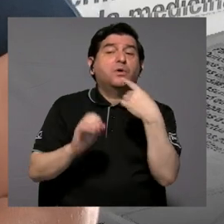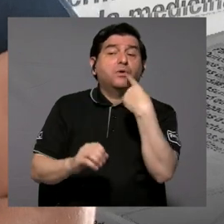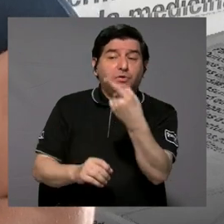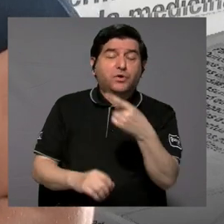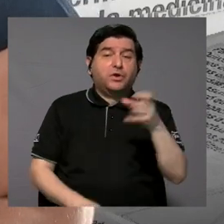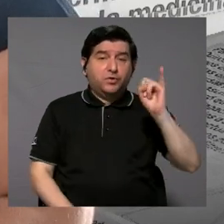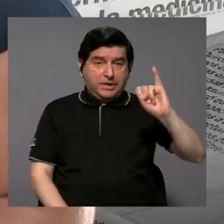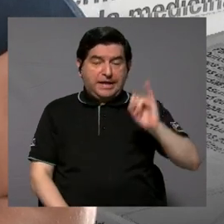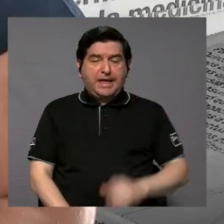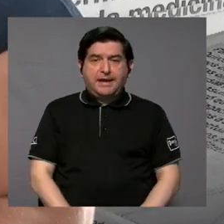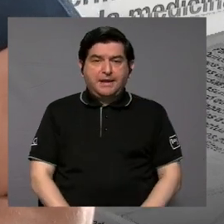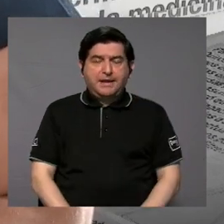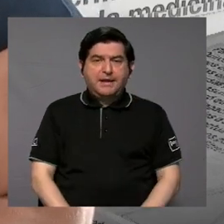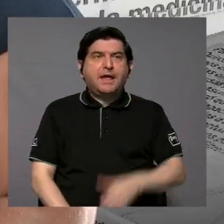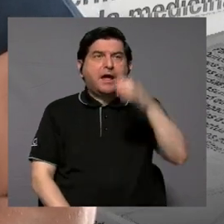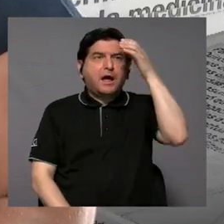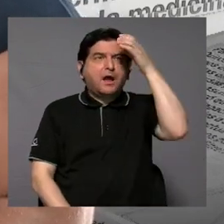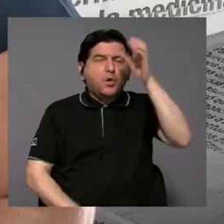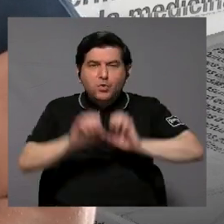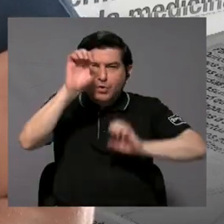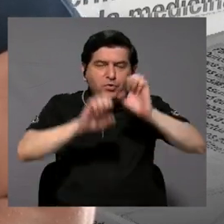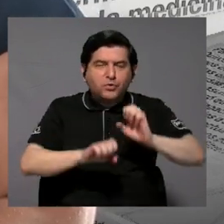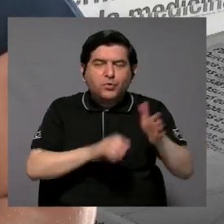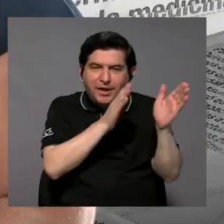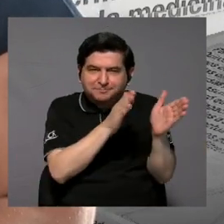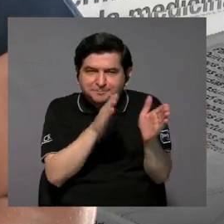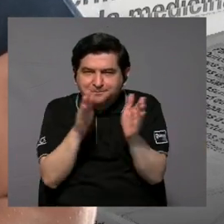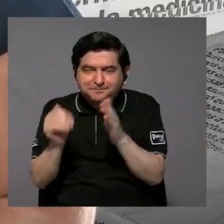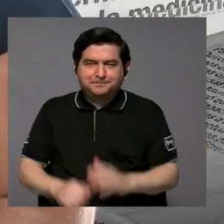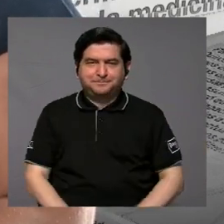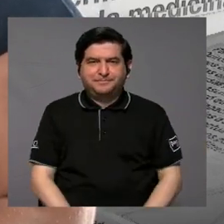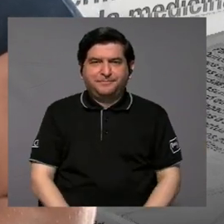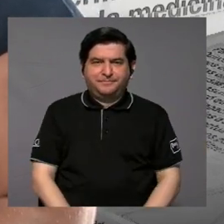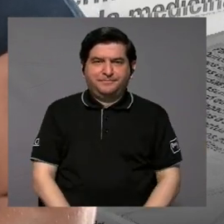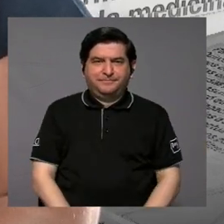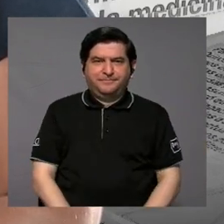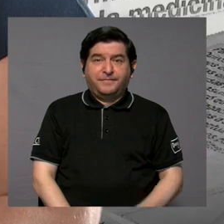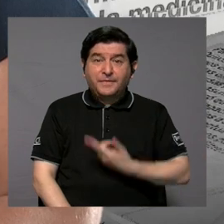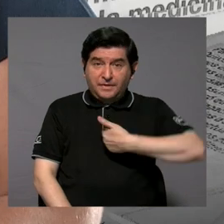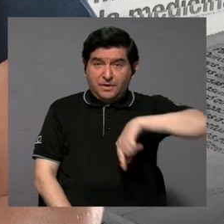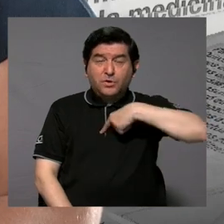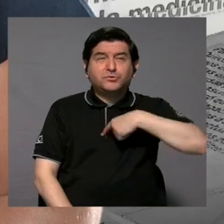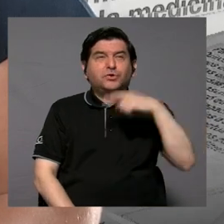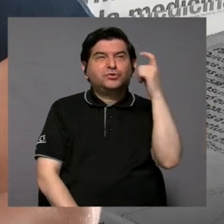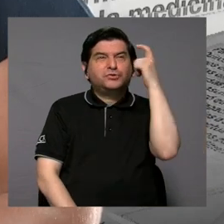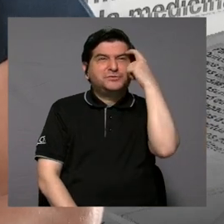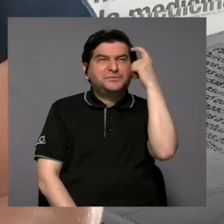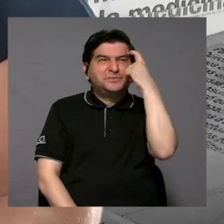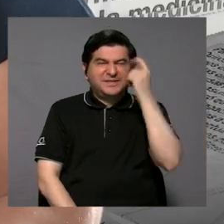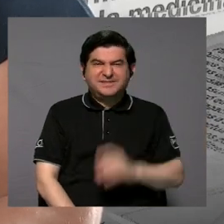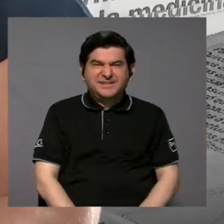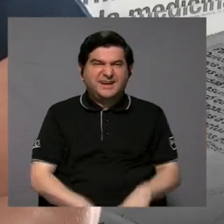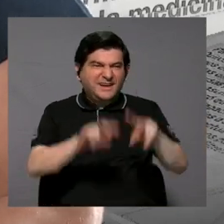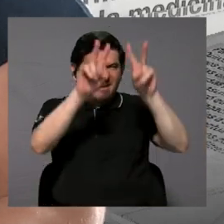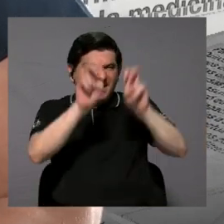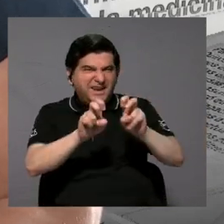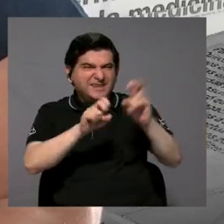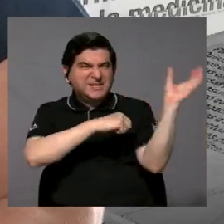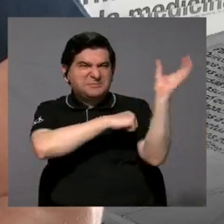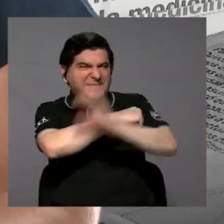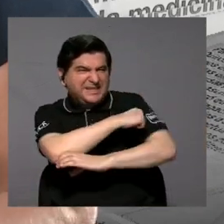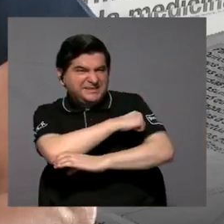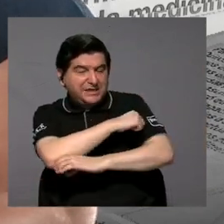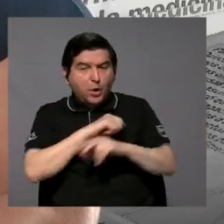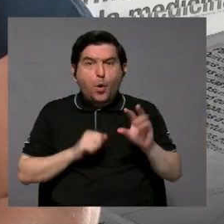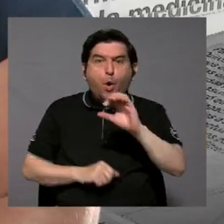las palabras de doña Iliana sobre formar cultura evaluativa, ¿verdad? Porque sí, tenemos ese pensamiento de que el examen es para